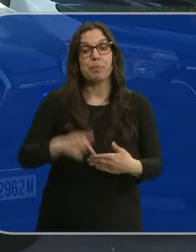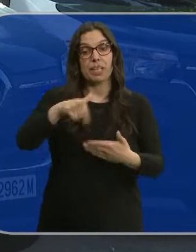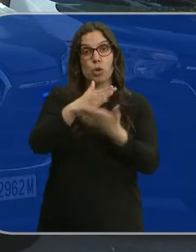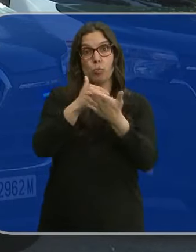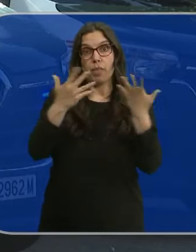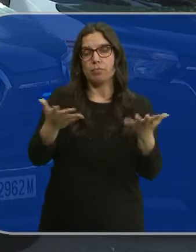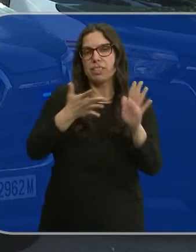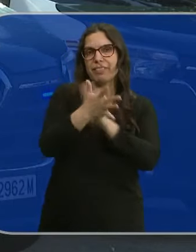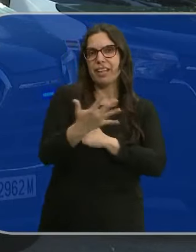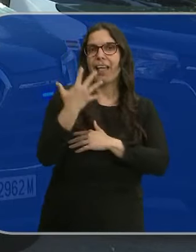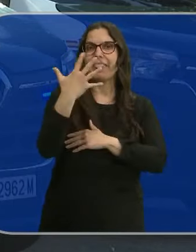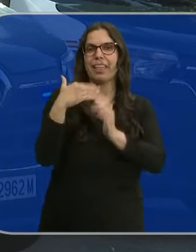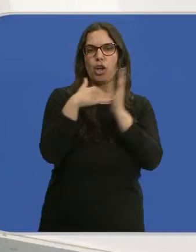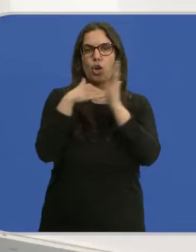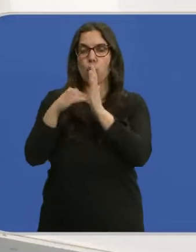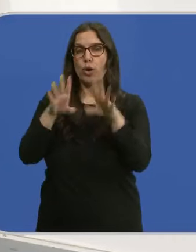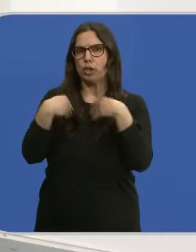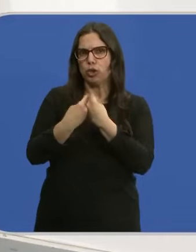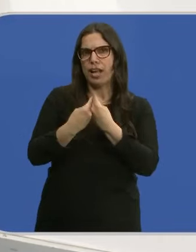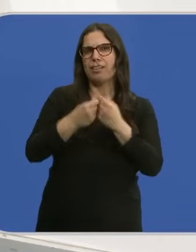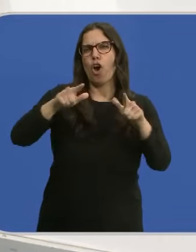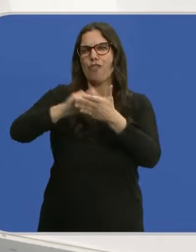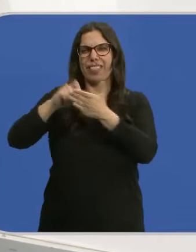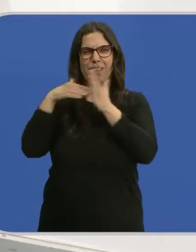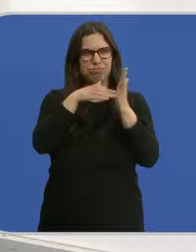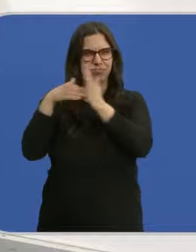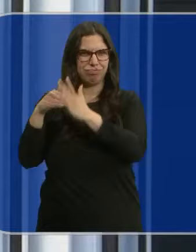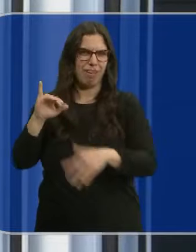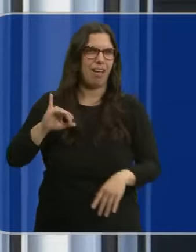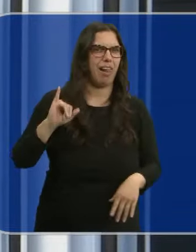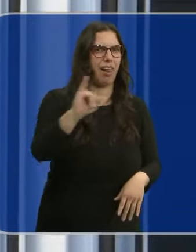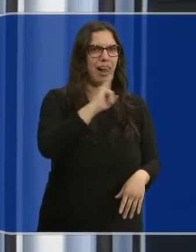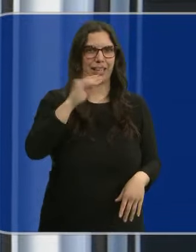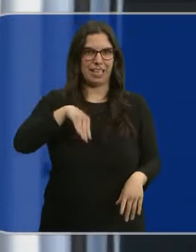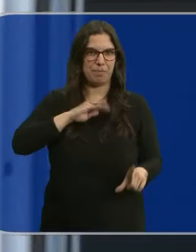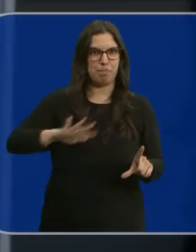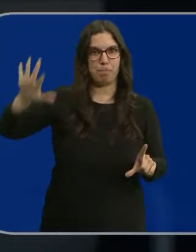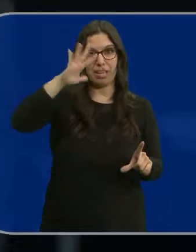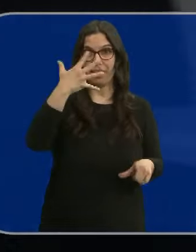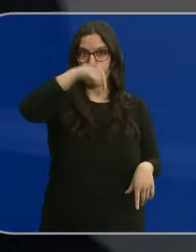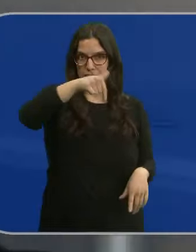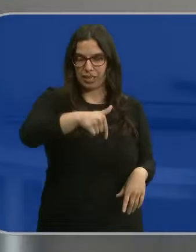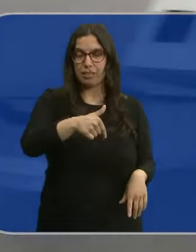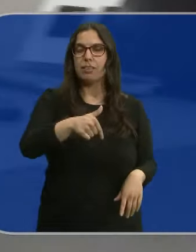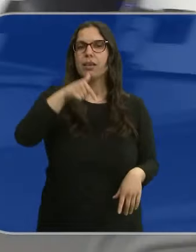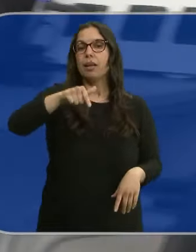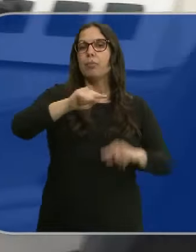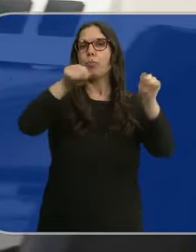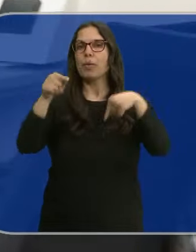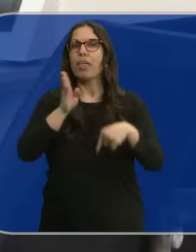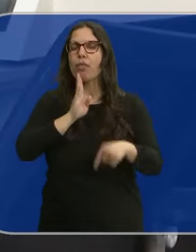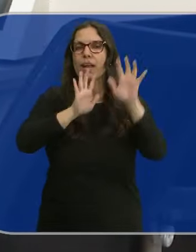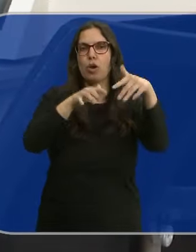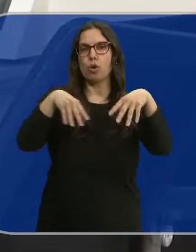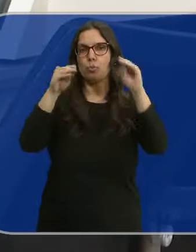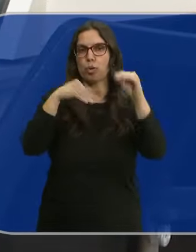comunidad contará así con cinco de las once oficinas móviles como esta que la Benemérita tiene en toda España y que se desplegarán en las provincias